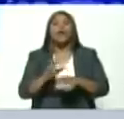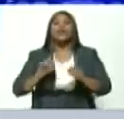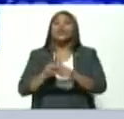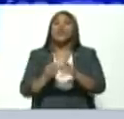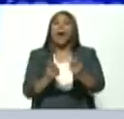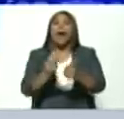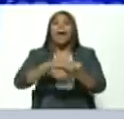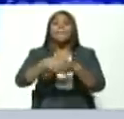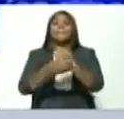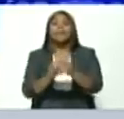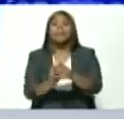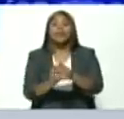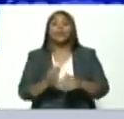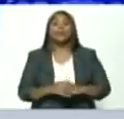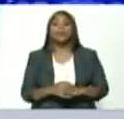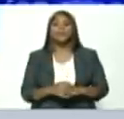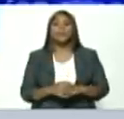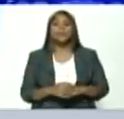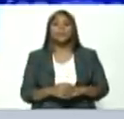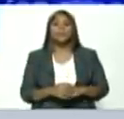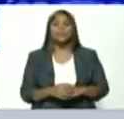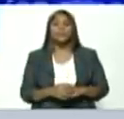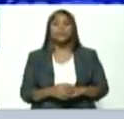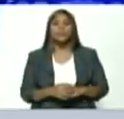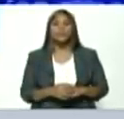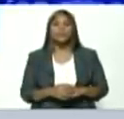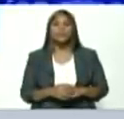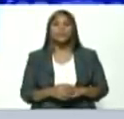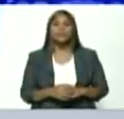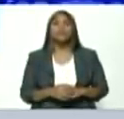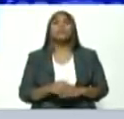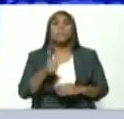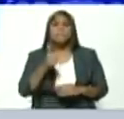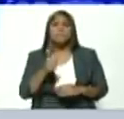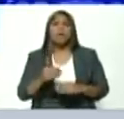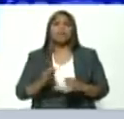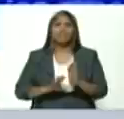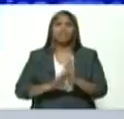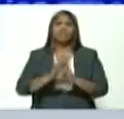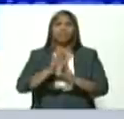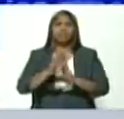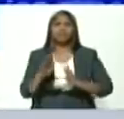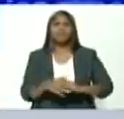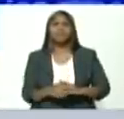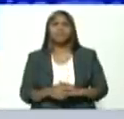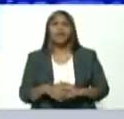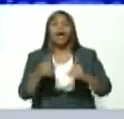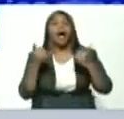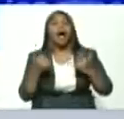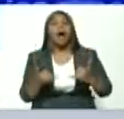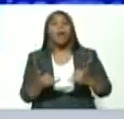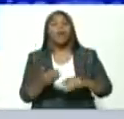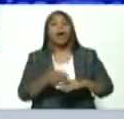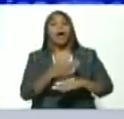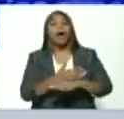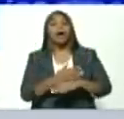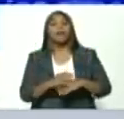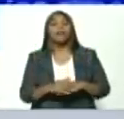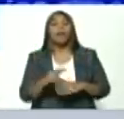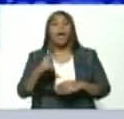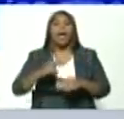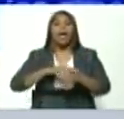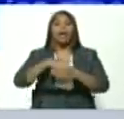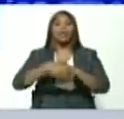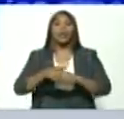en este momento que también va va bien avanzado tenemos en este momento decía Héctor